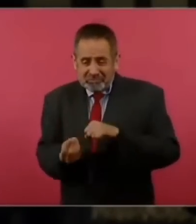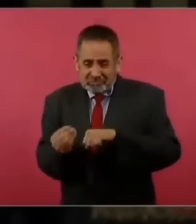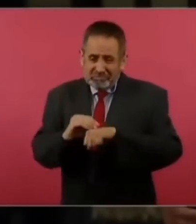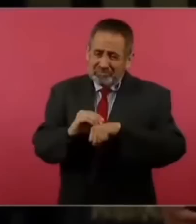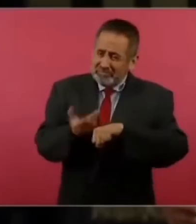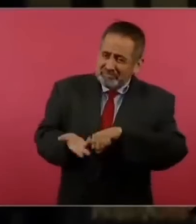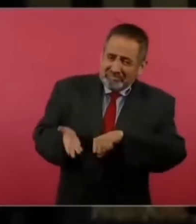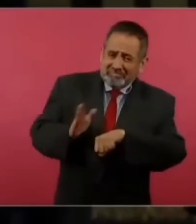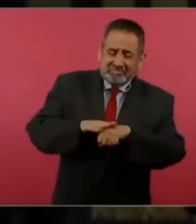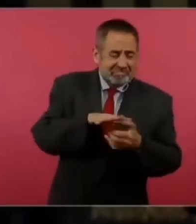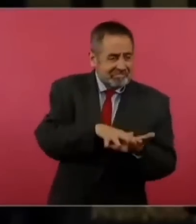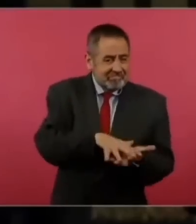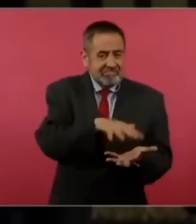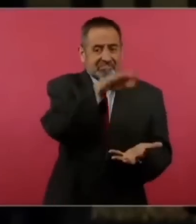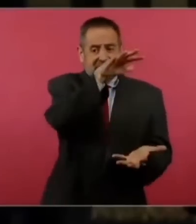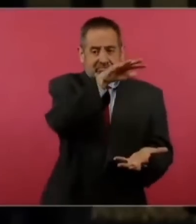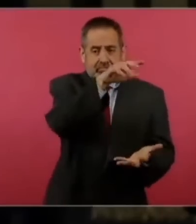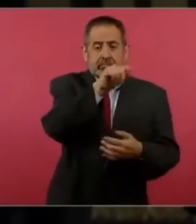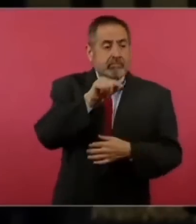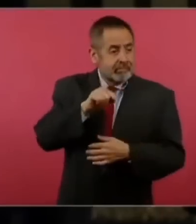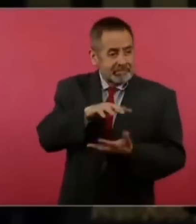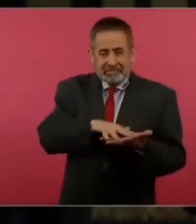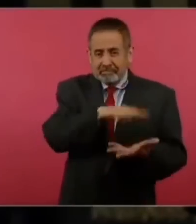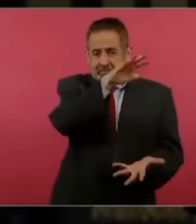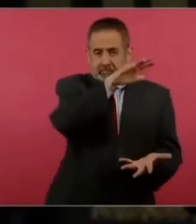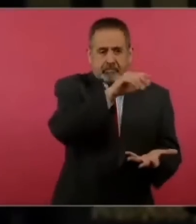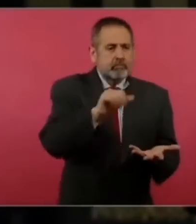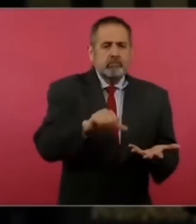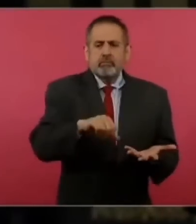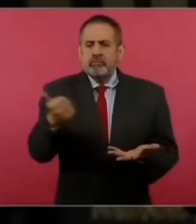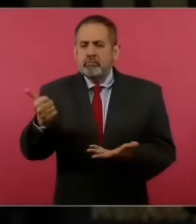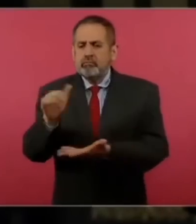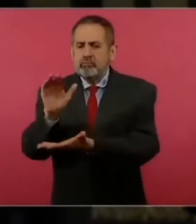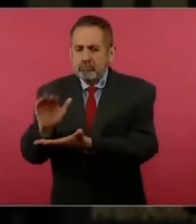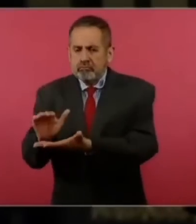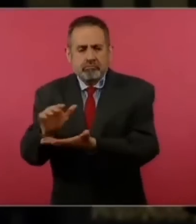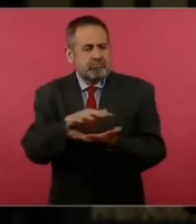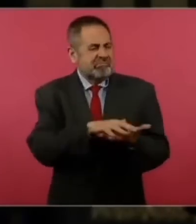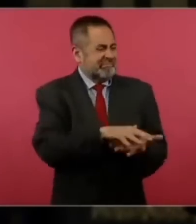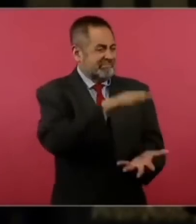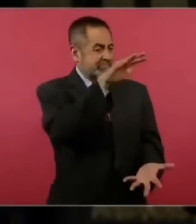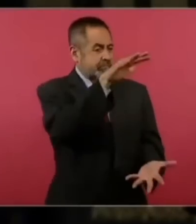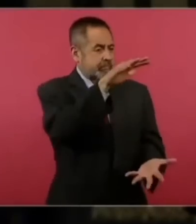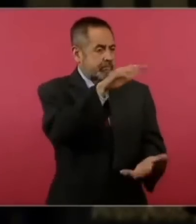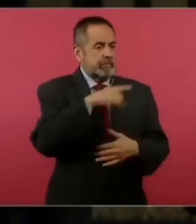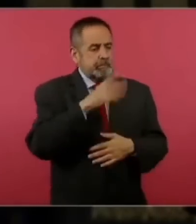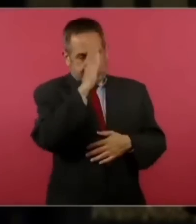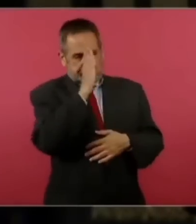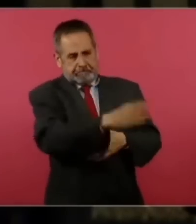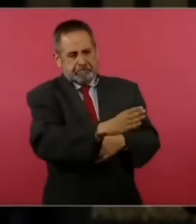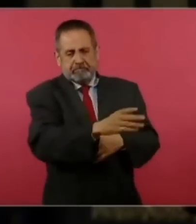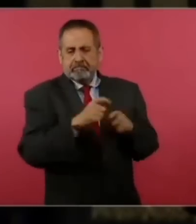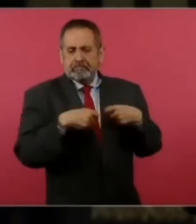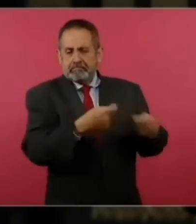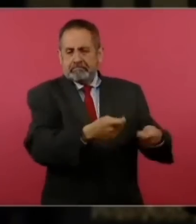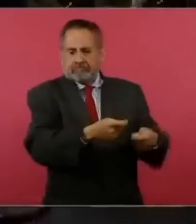médico y aún así los fallos fueron adjudicaciones directas y sin concurso